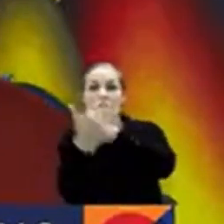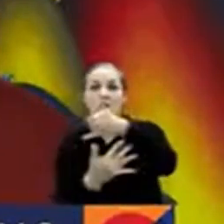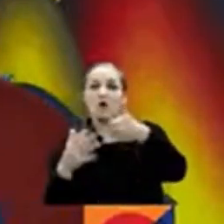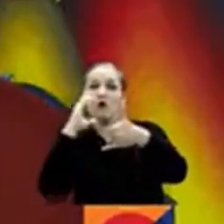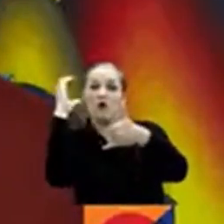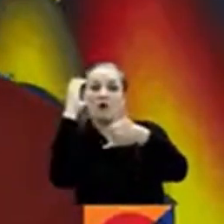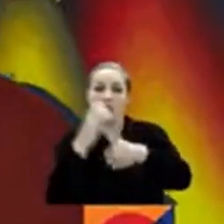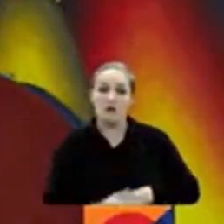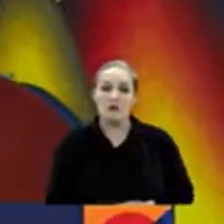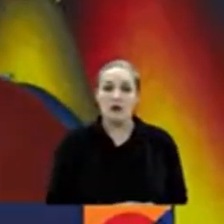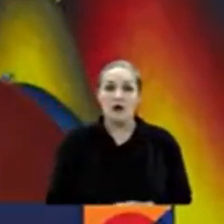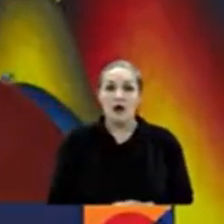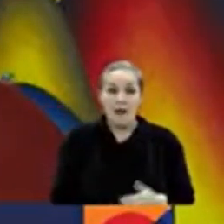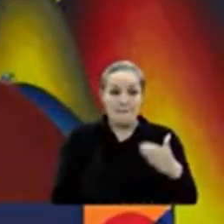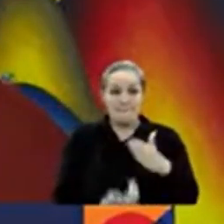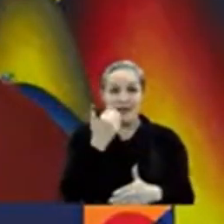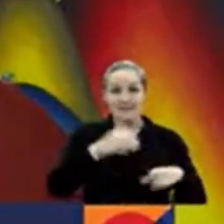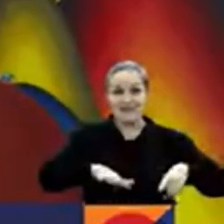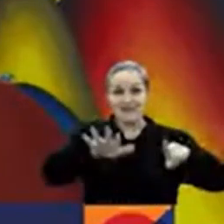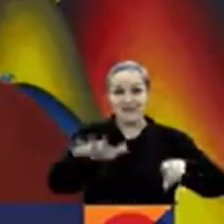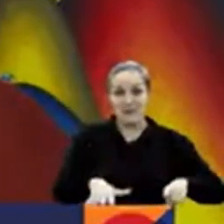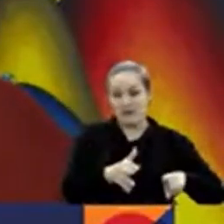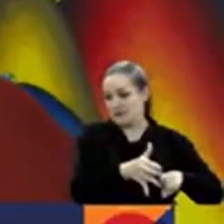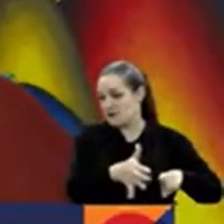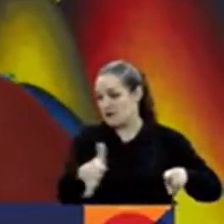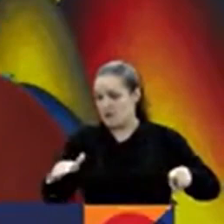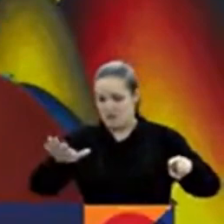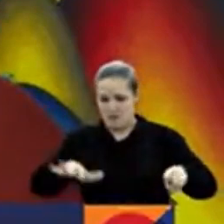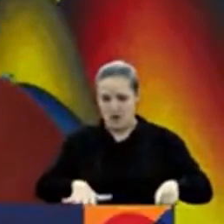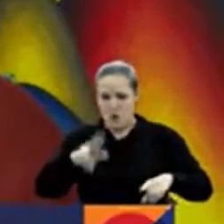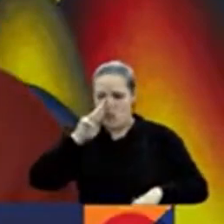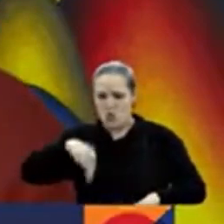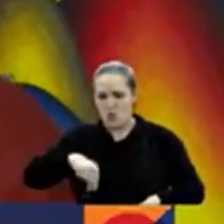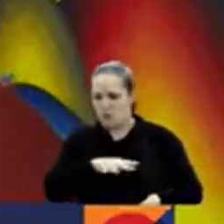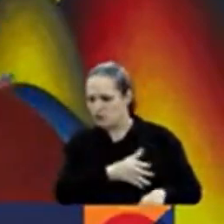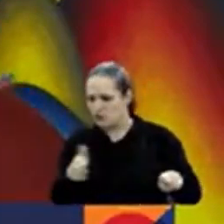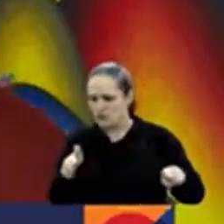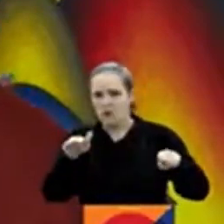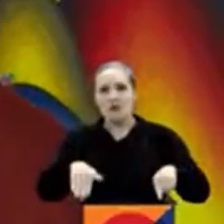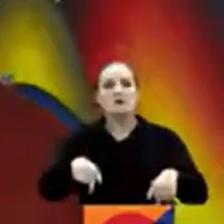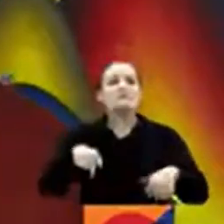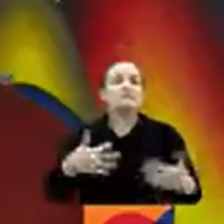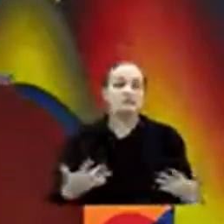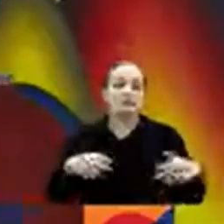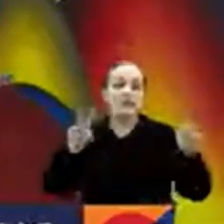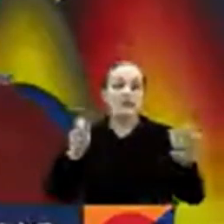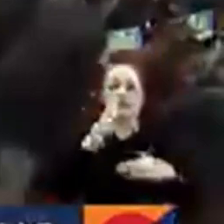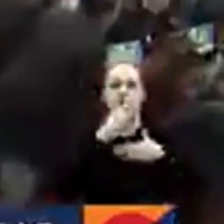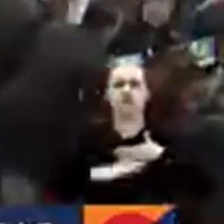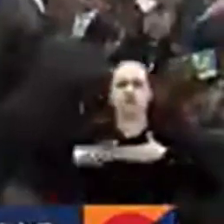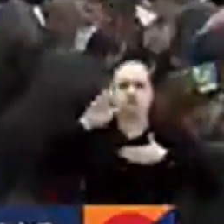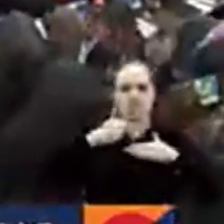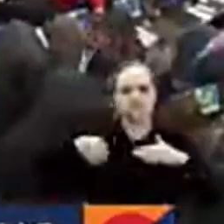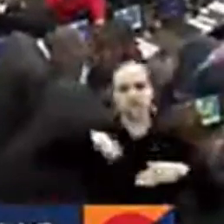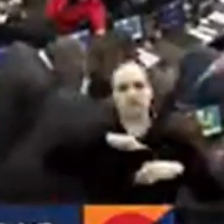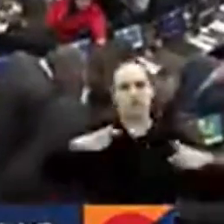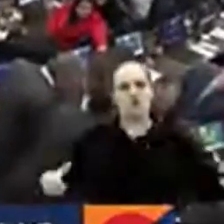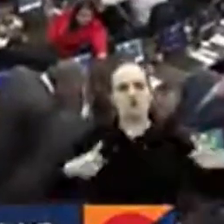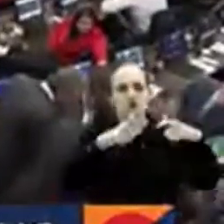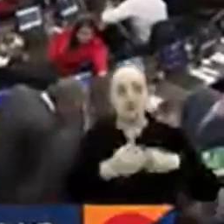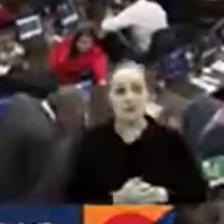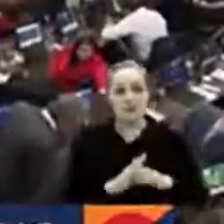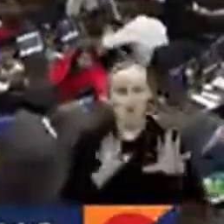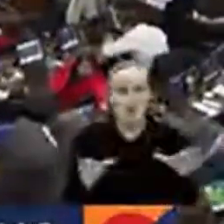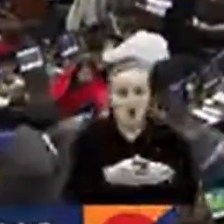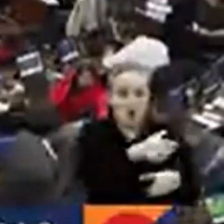ante un semestre que va a implicar no solo un trabajo comprometido del Congreso de la República. Las comisiones